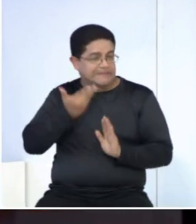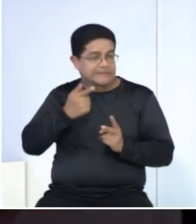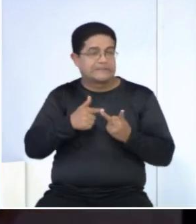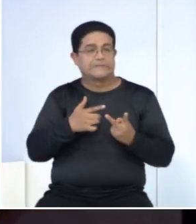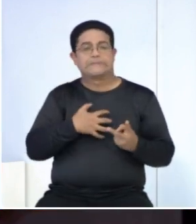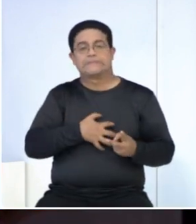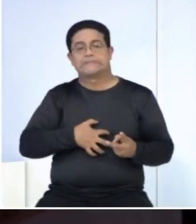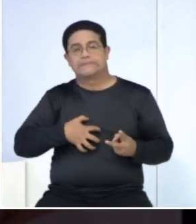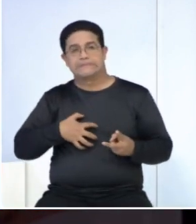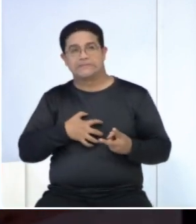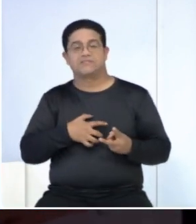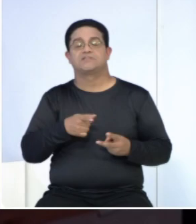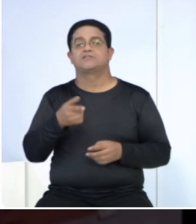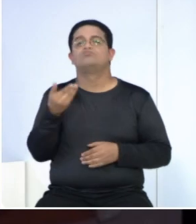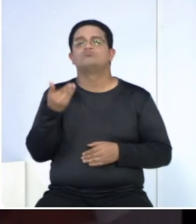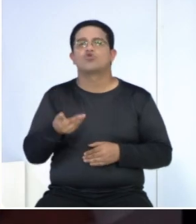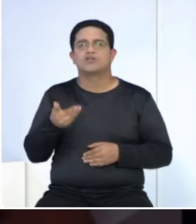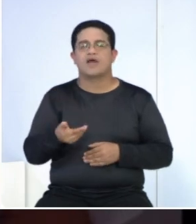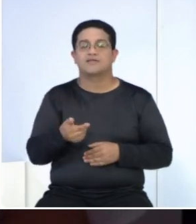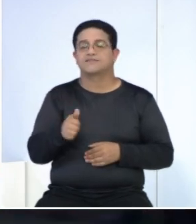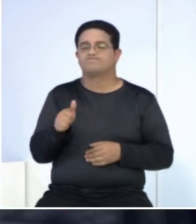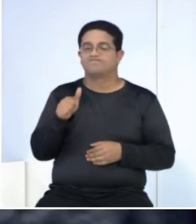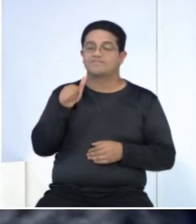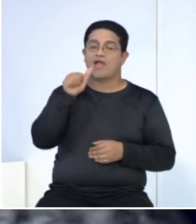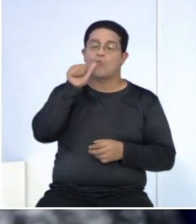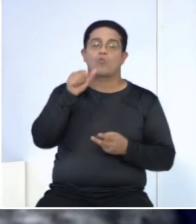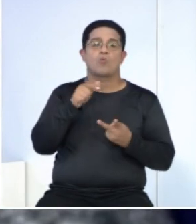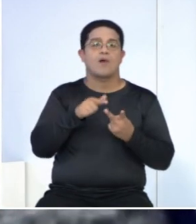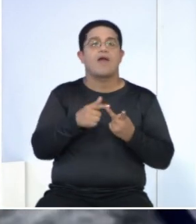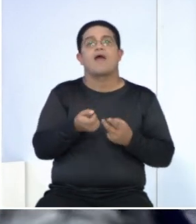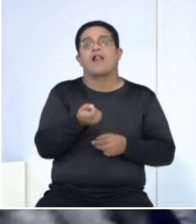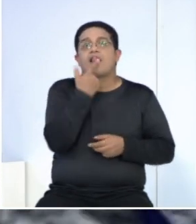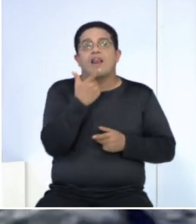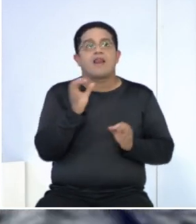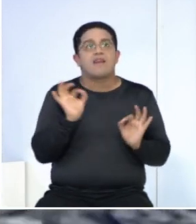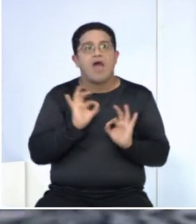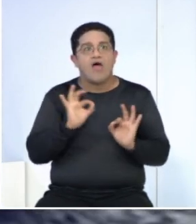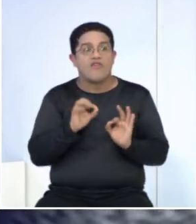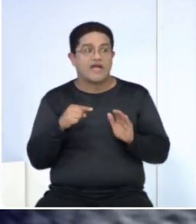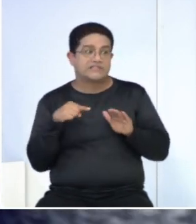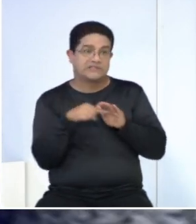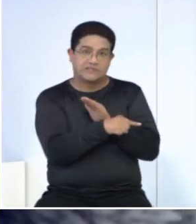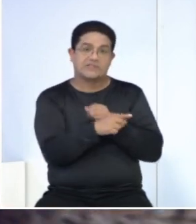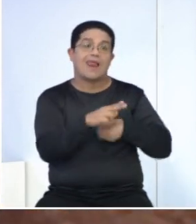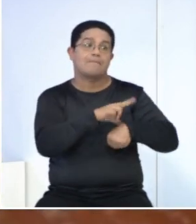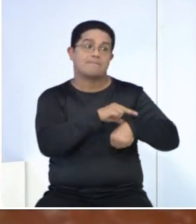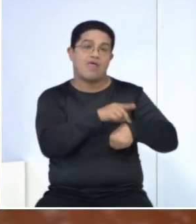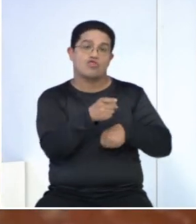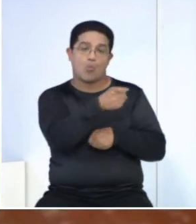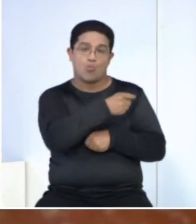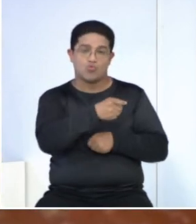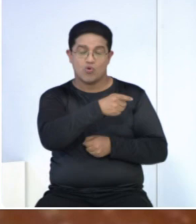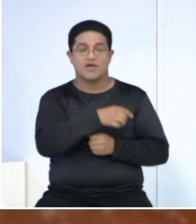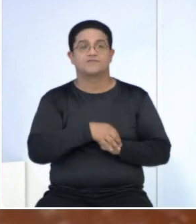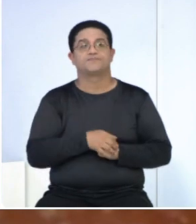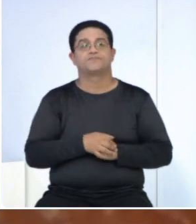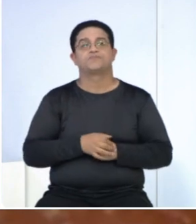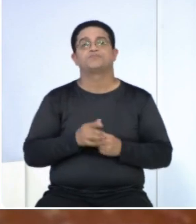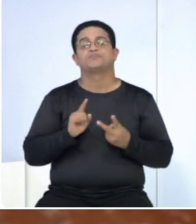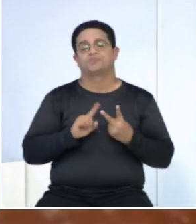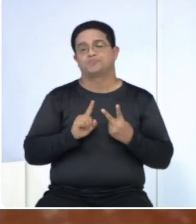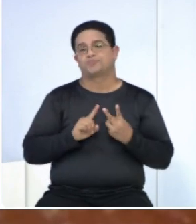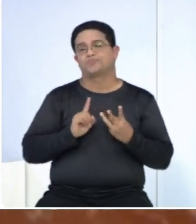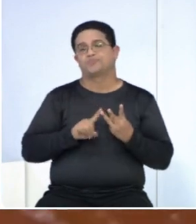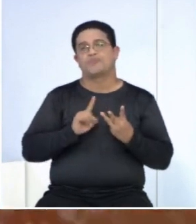es importante recordar mantenerse hidratado, no automedicarse y acudir al centro médico más cercano. Del mismo modo,